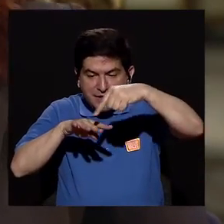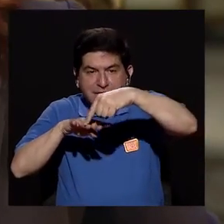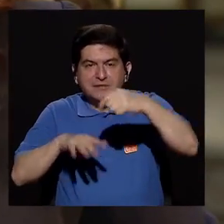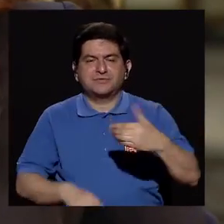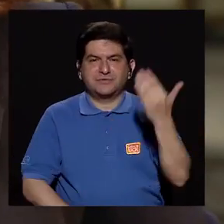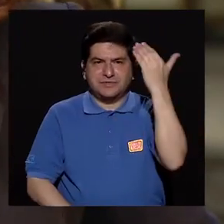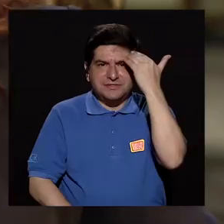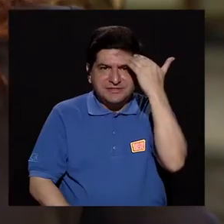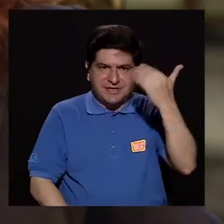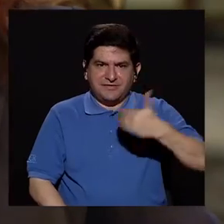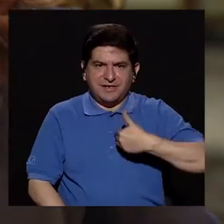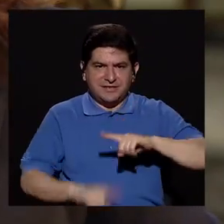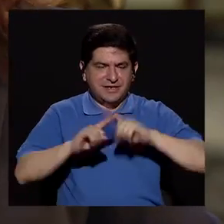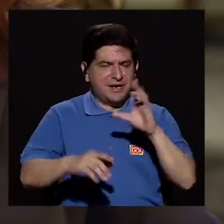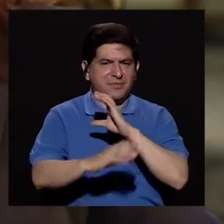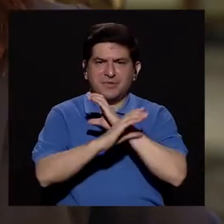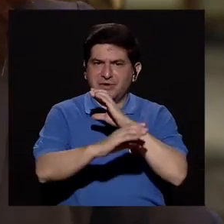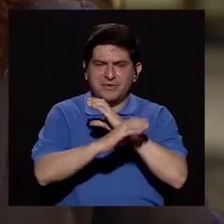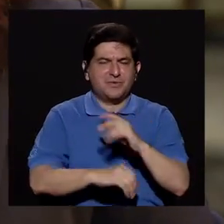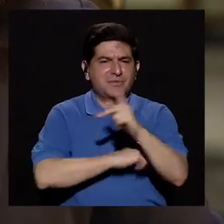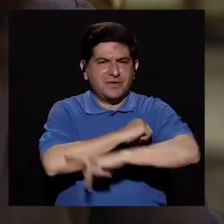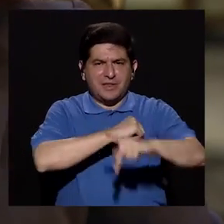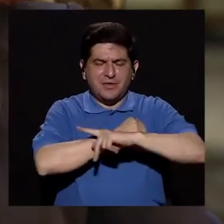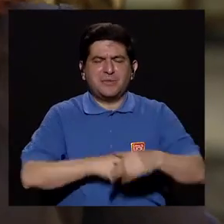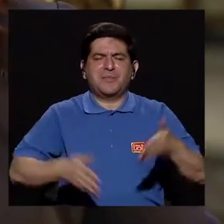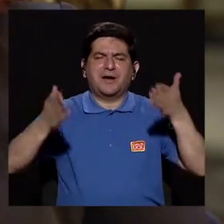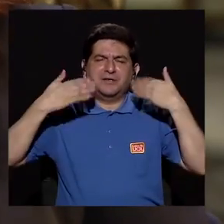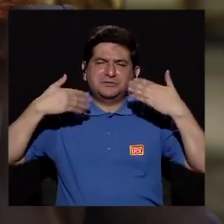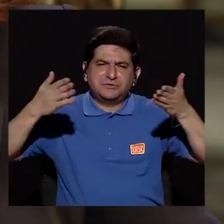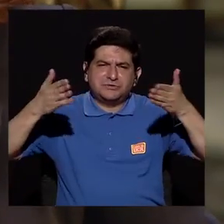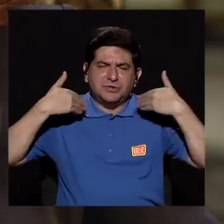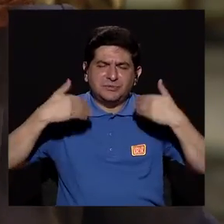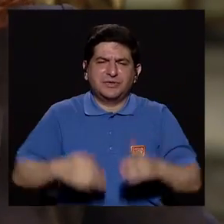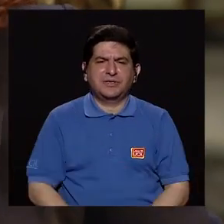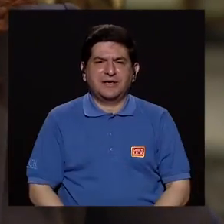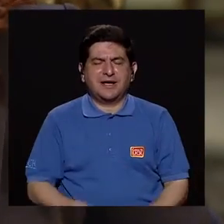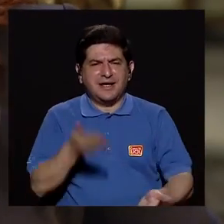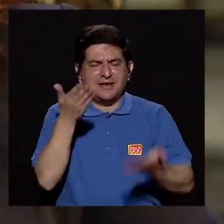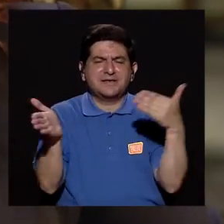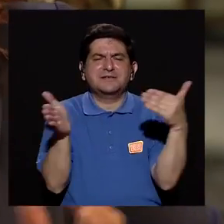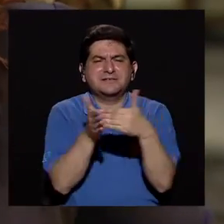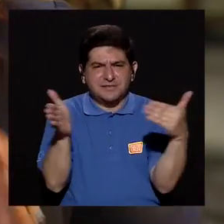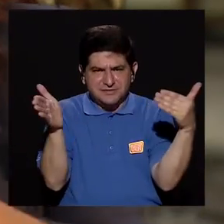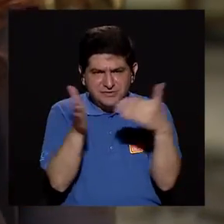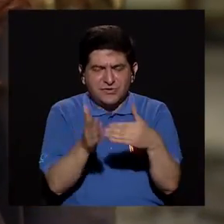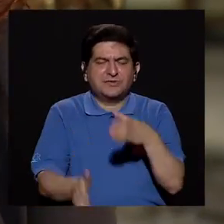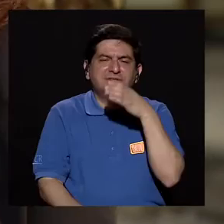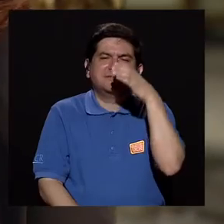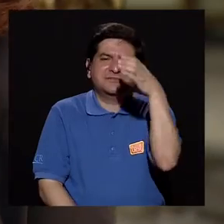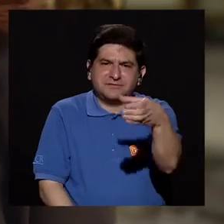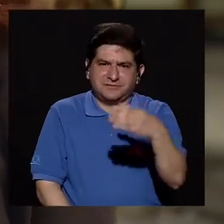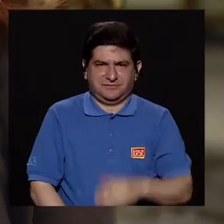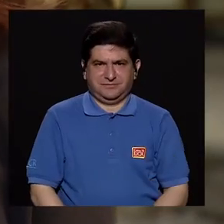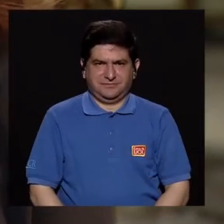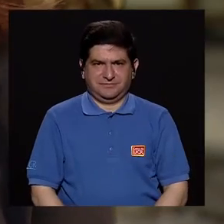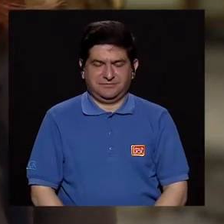que los tenemos, no tenemos ese cuidado aunque es un país tan tropical, ¿verdad? Me gustaría retomar, doctora, otra vez recomendaciones en ese sentido,